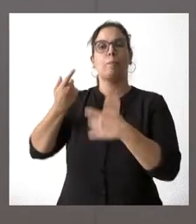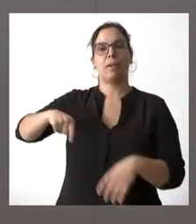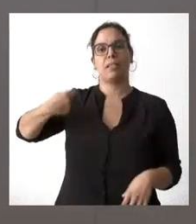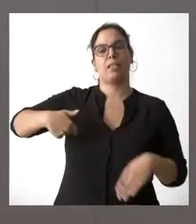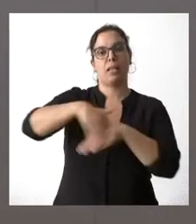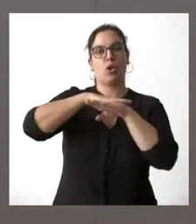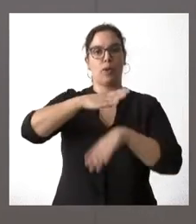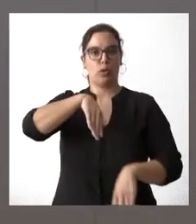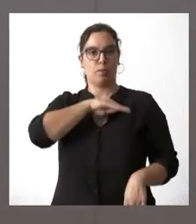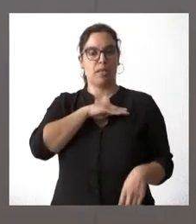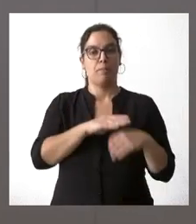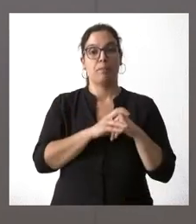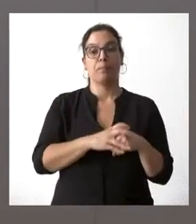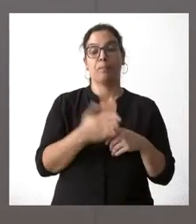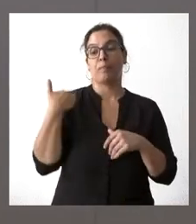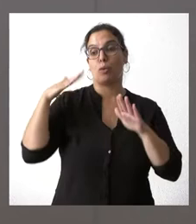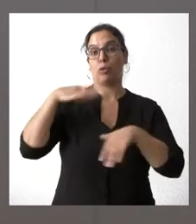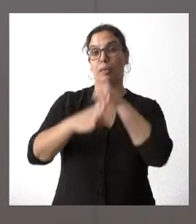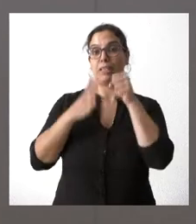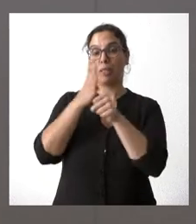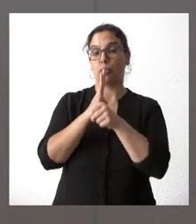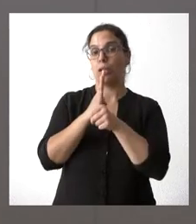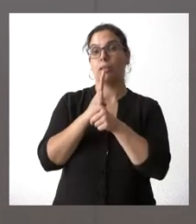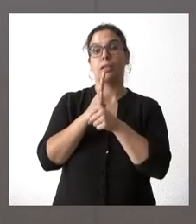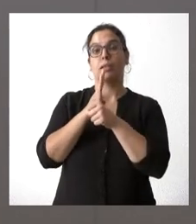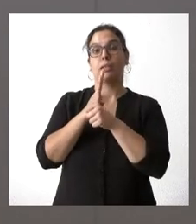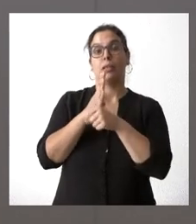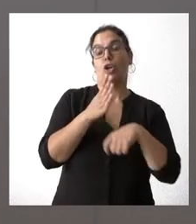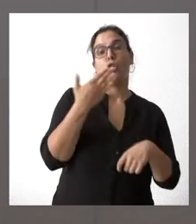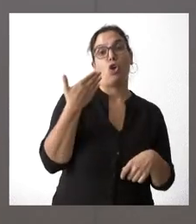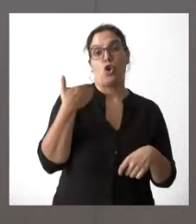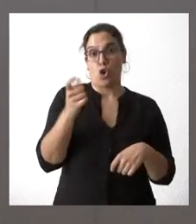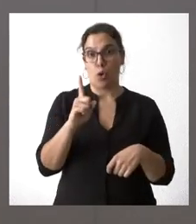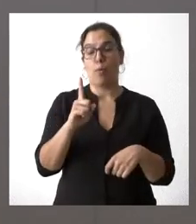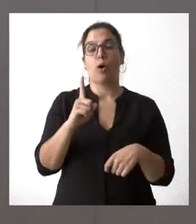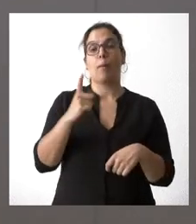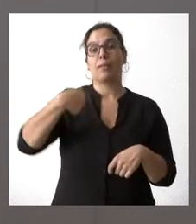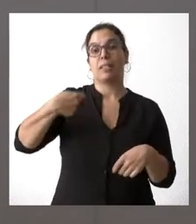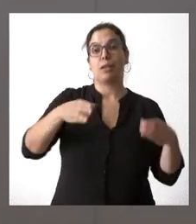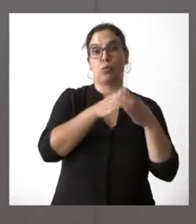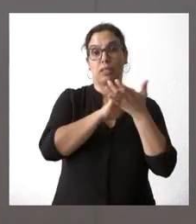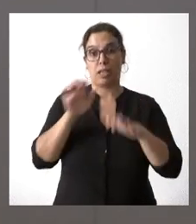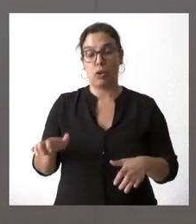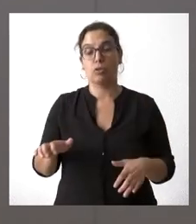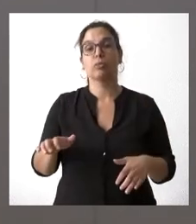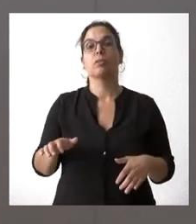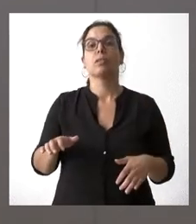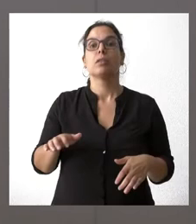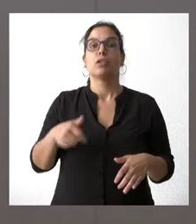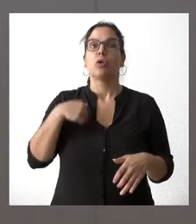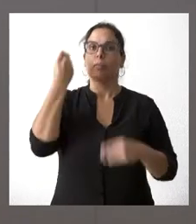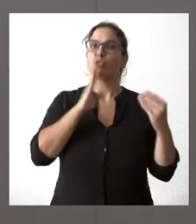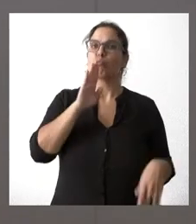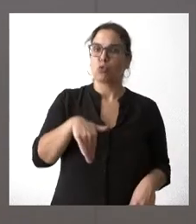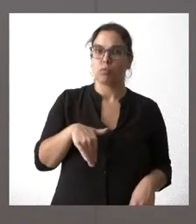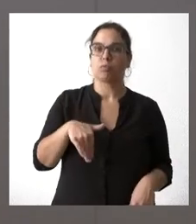del Gobierno de España. En pasada legislatura no fue convocado el presidente de la Junta de Castilla y León. Yo creo que es acertado que en esta ocasión, si